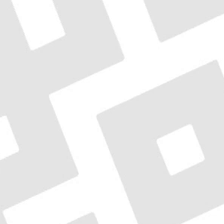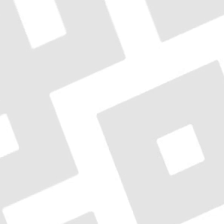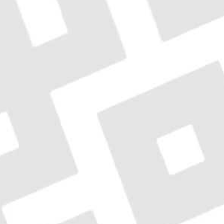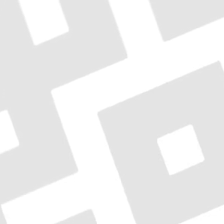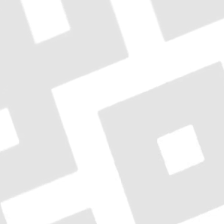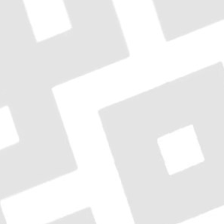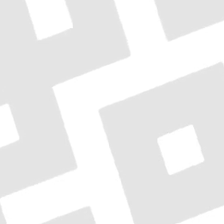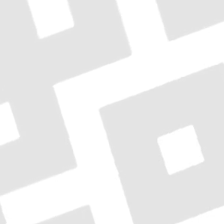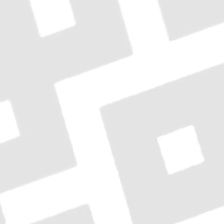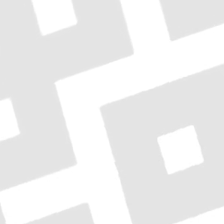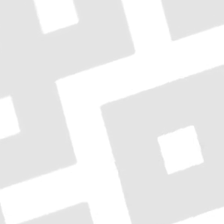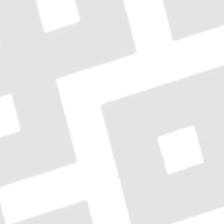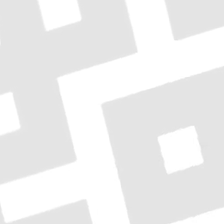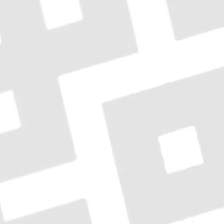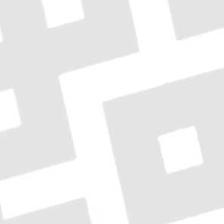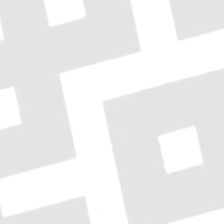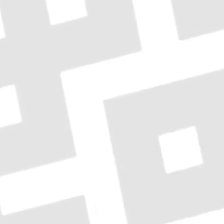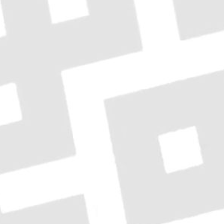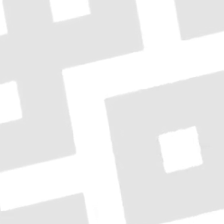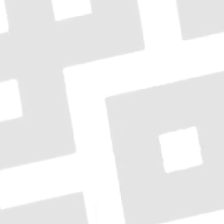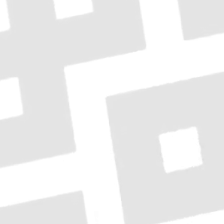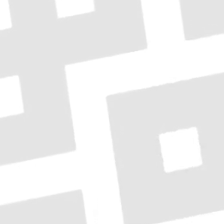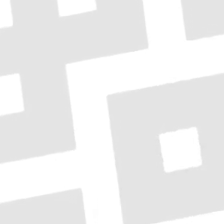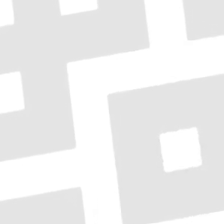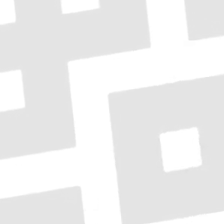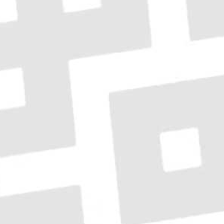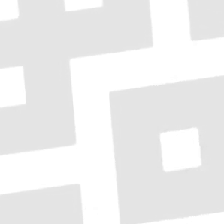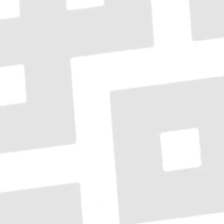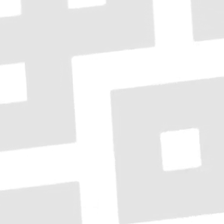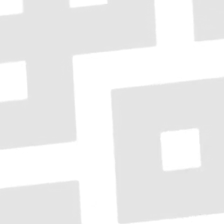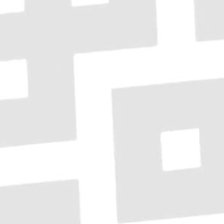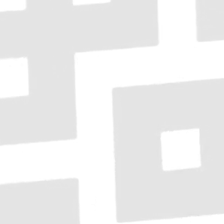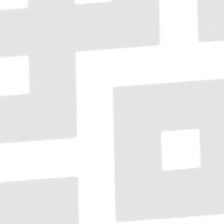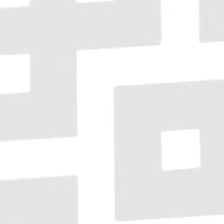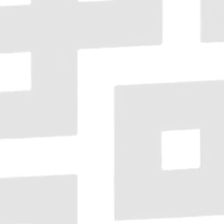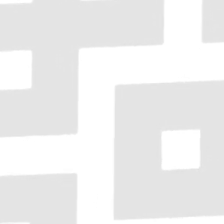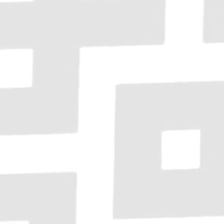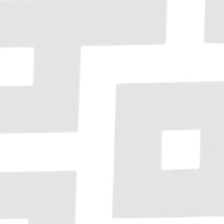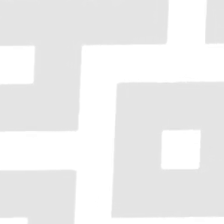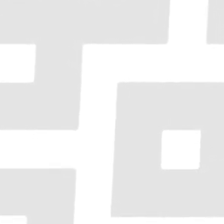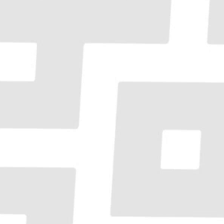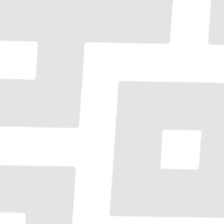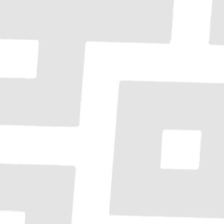Estrategia Estatal contra el Coronavirus. Actualización en Veracruz.